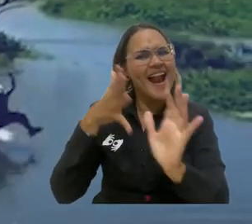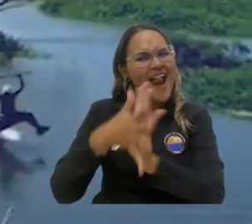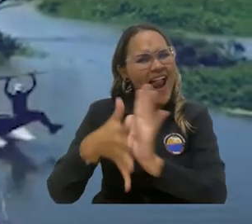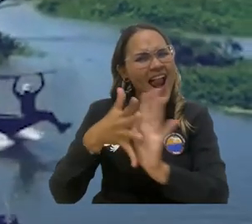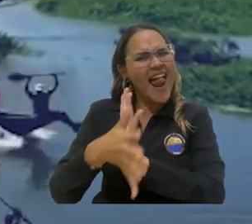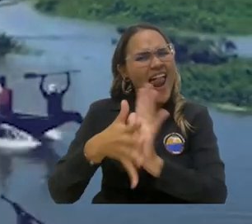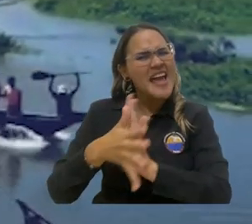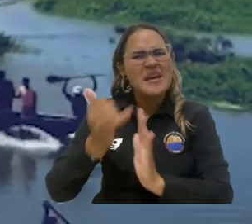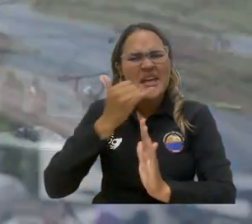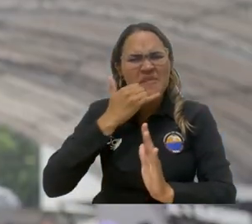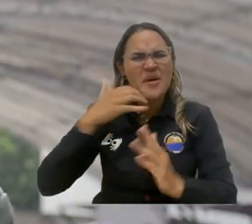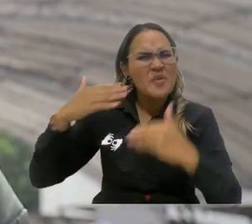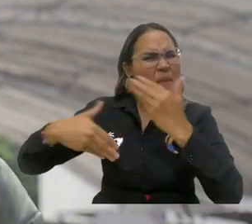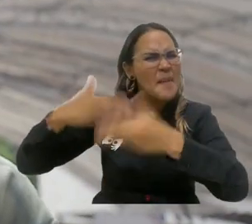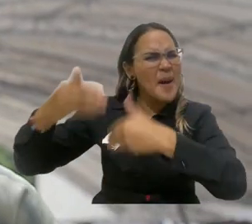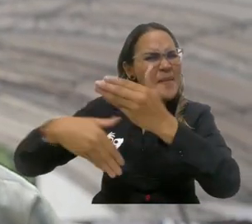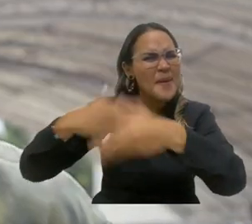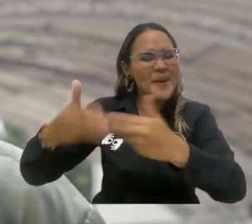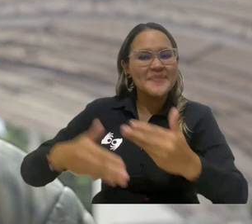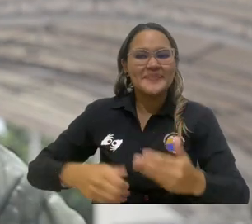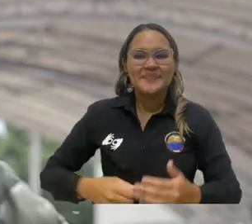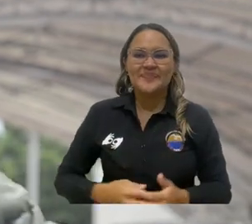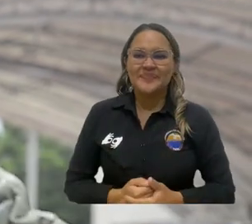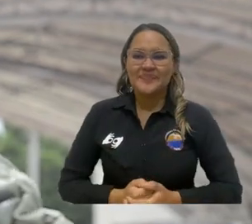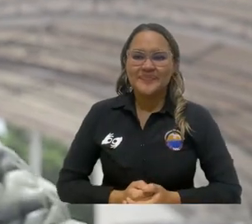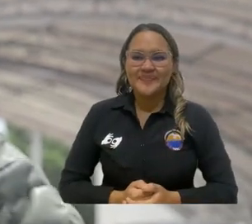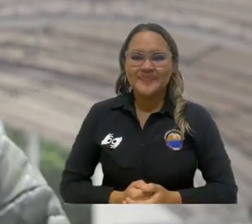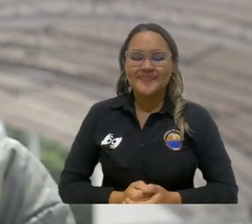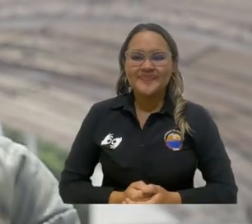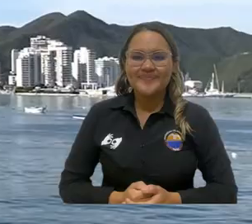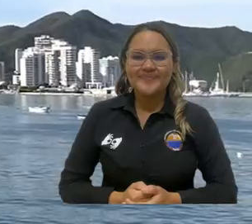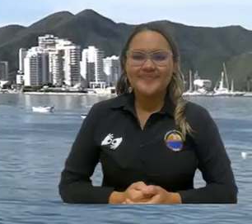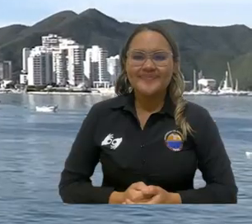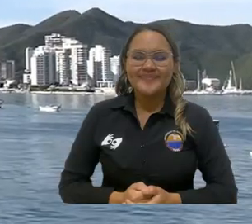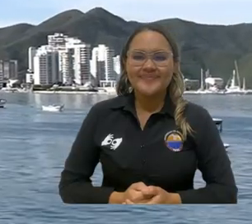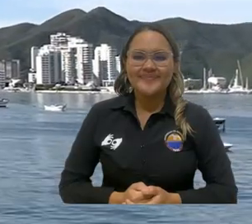habitantes de Plato, las indígenas que había en Plato, todo el proceso evolutivo.